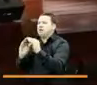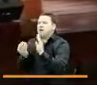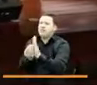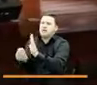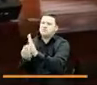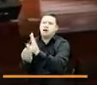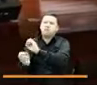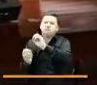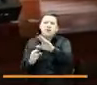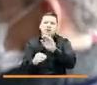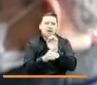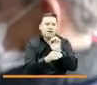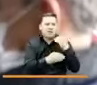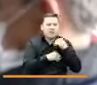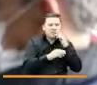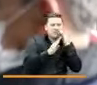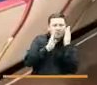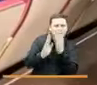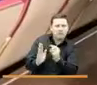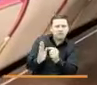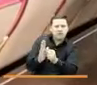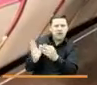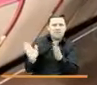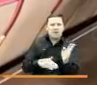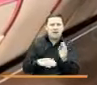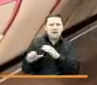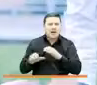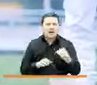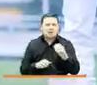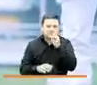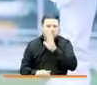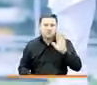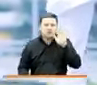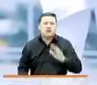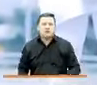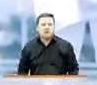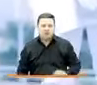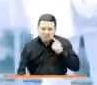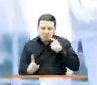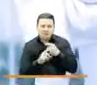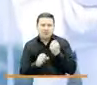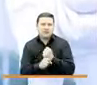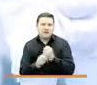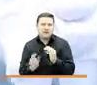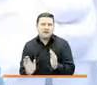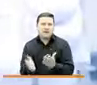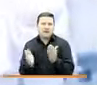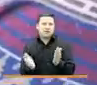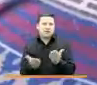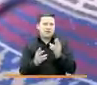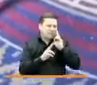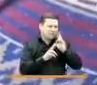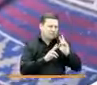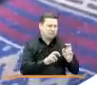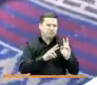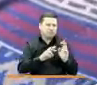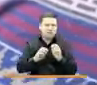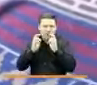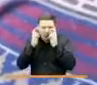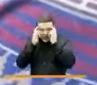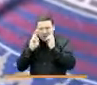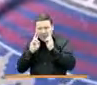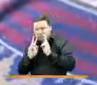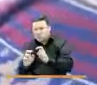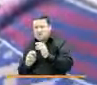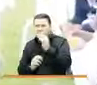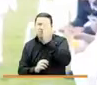entidades territoriales para la formulación de los planes de acción territorial. Trabajamos para recuperar, investigar y ampliar el conocimiento sobre las